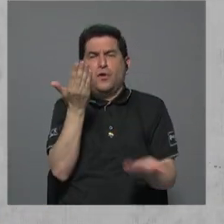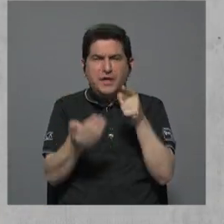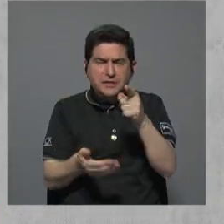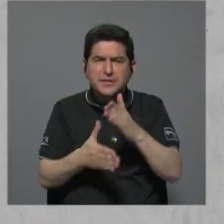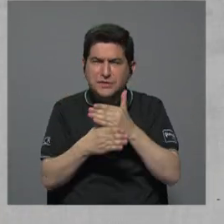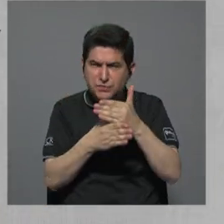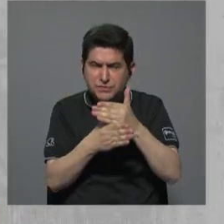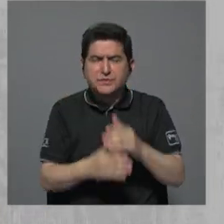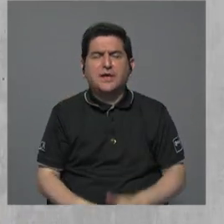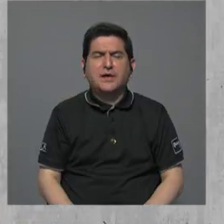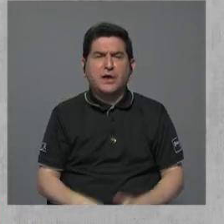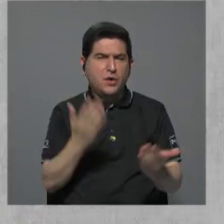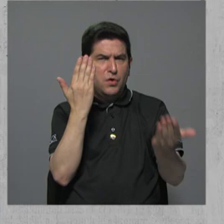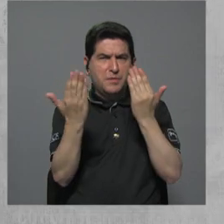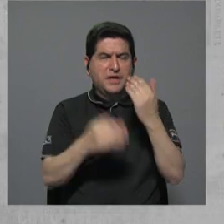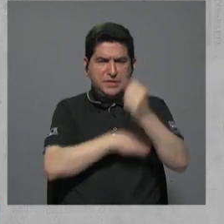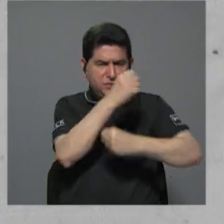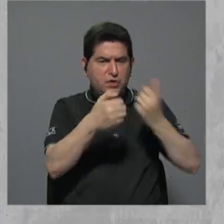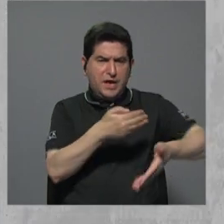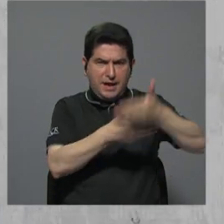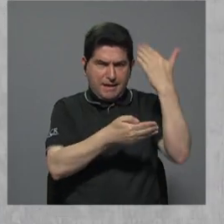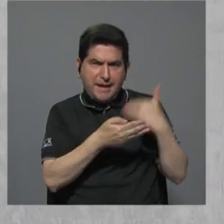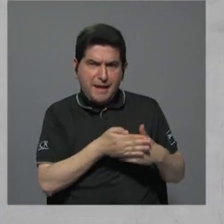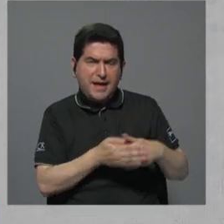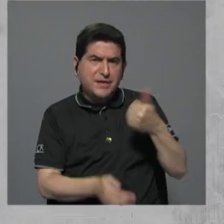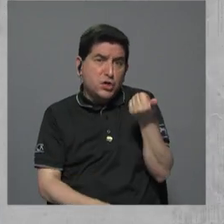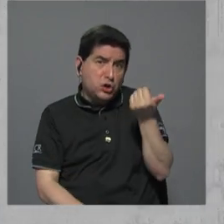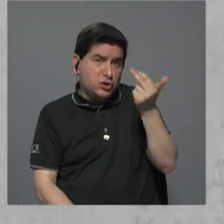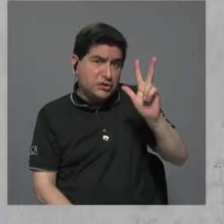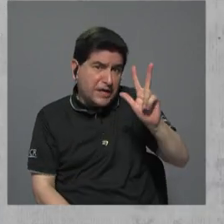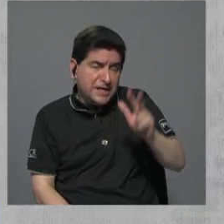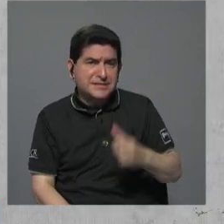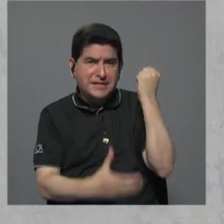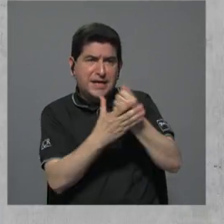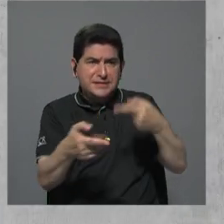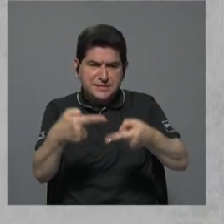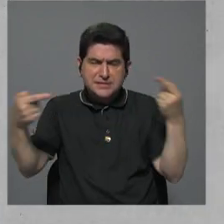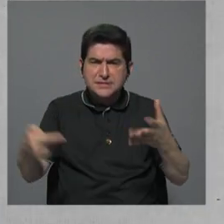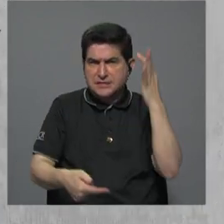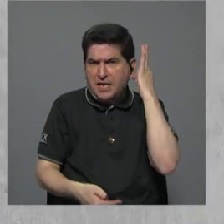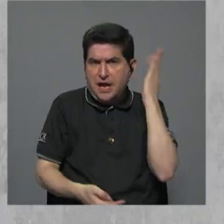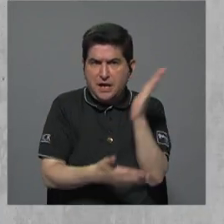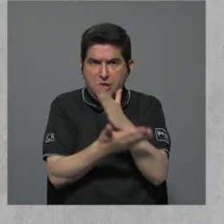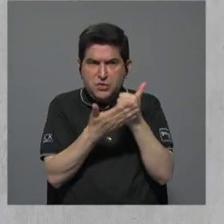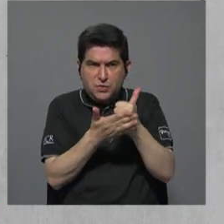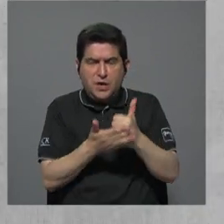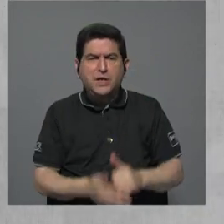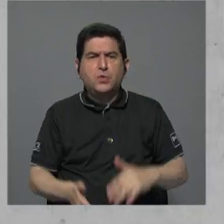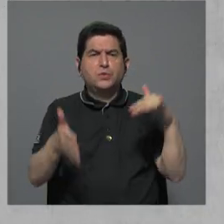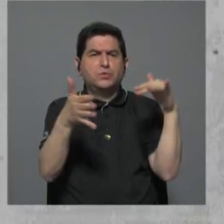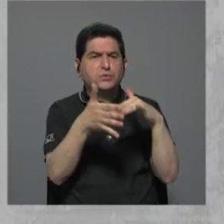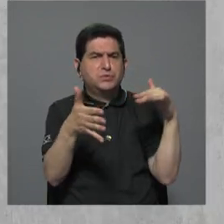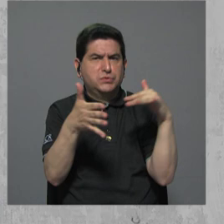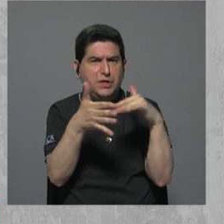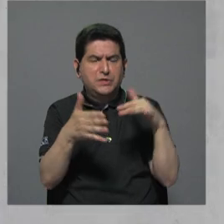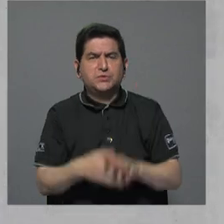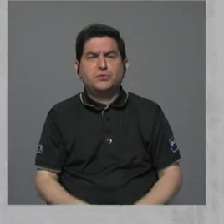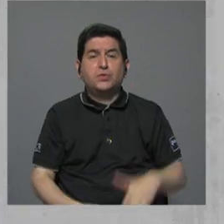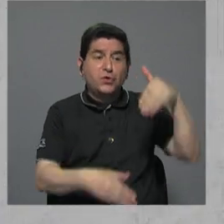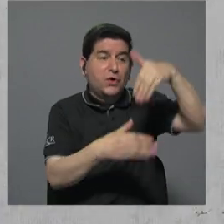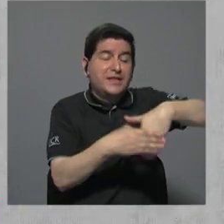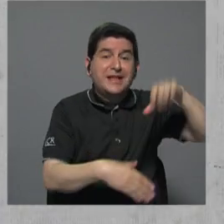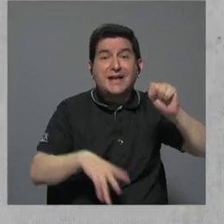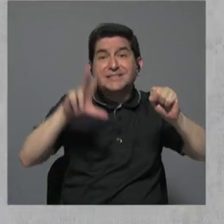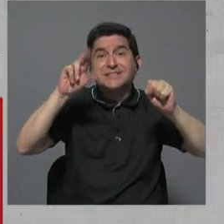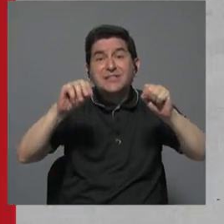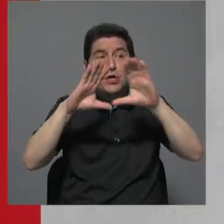quieres compararlos, el año pasado cerró con 13 femicidios. Algunos de esos están en estudios sobre si entran dentro